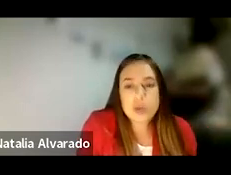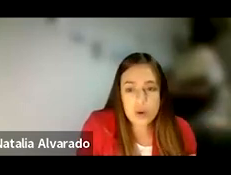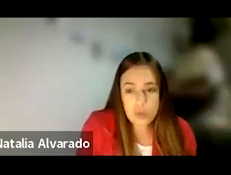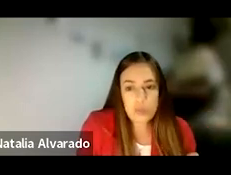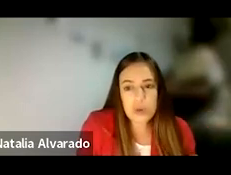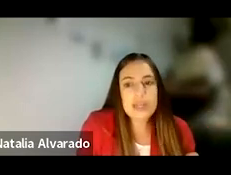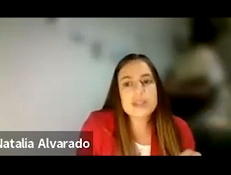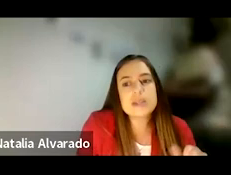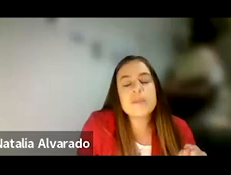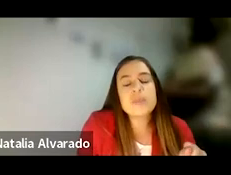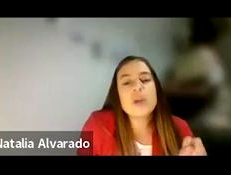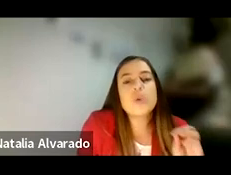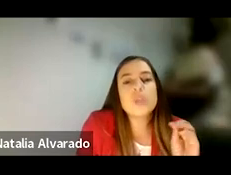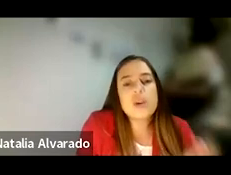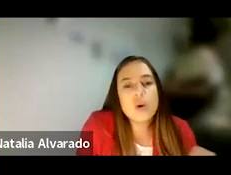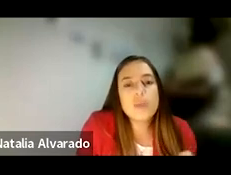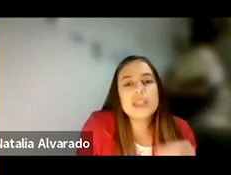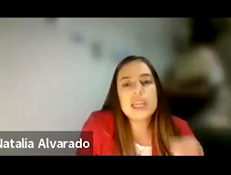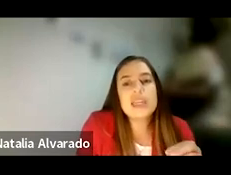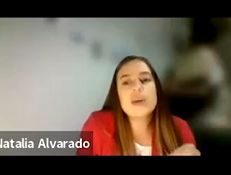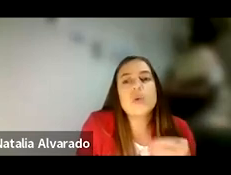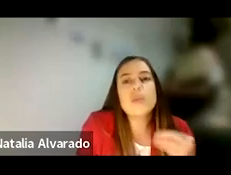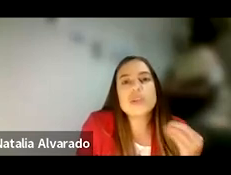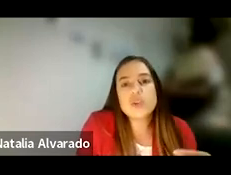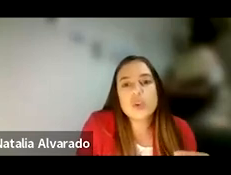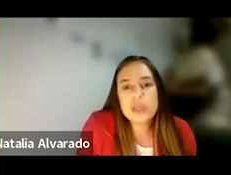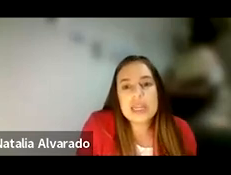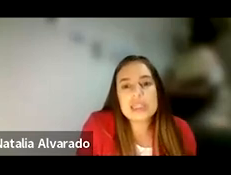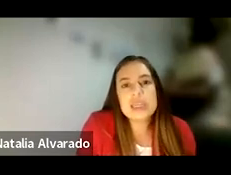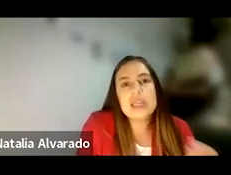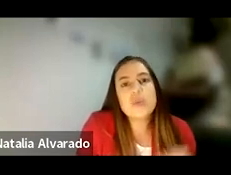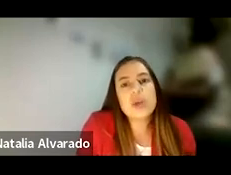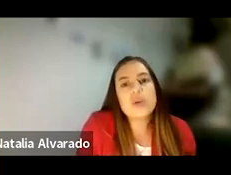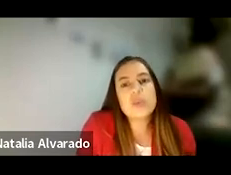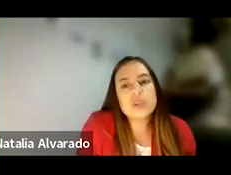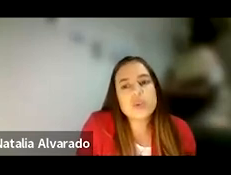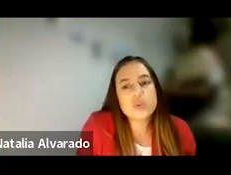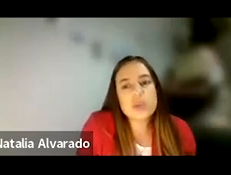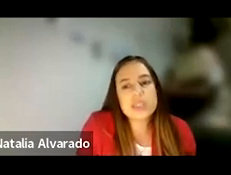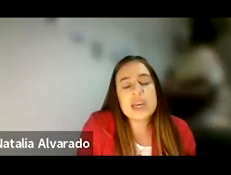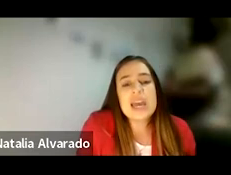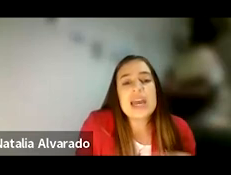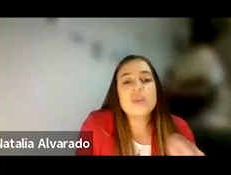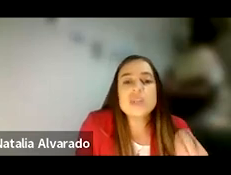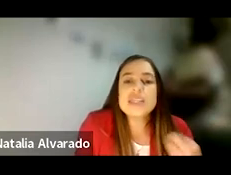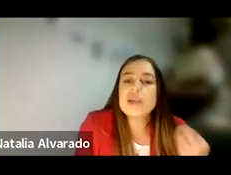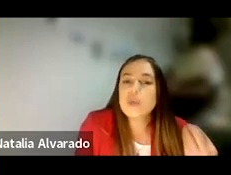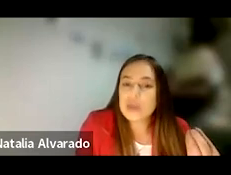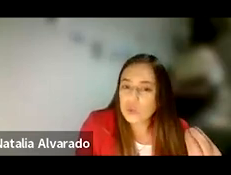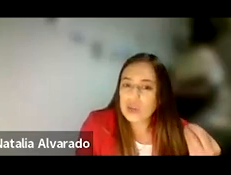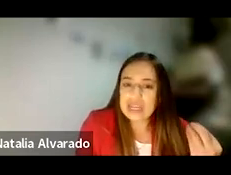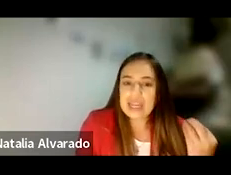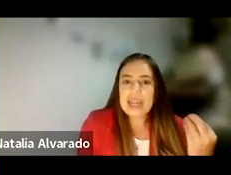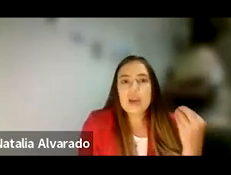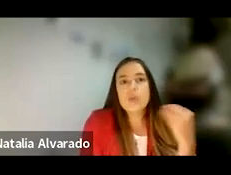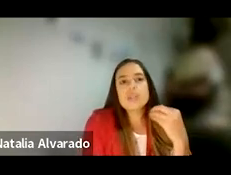asignados para hombres y mujeres, donde el hombre tiene una posición dominante y la mujer una posición sumista. Entonces, en el